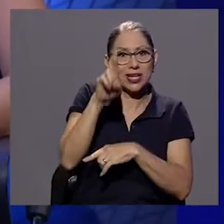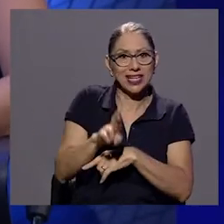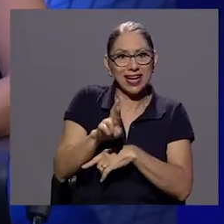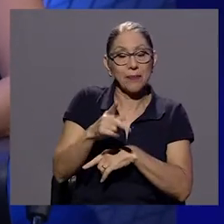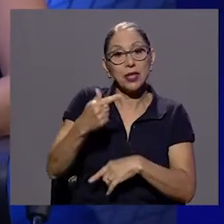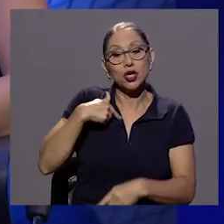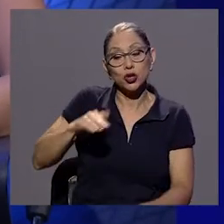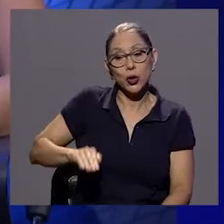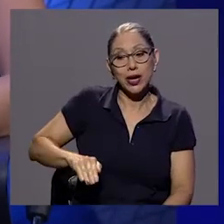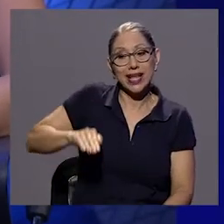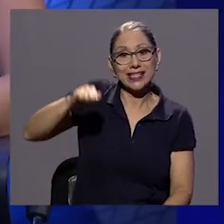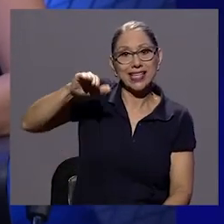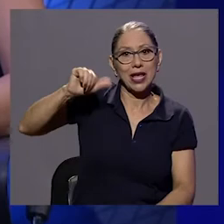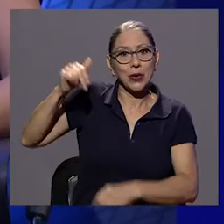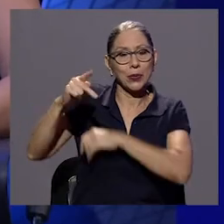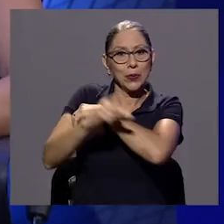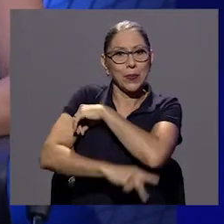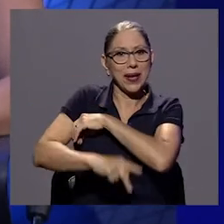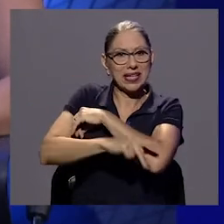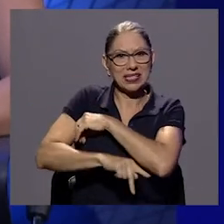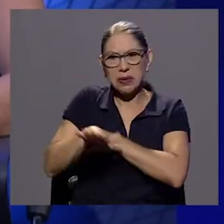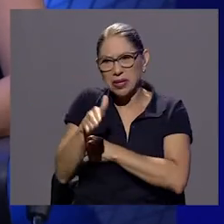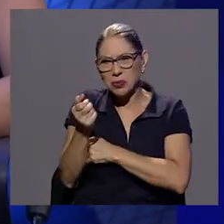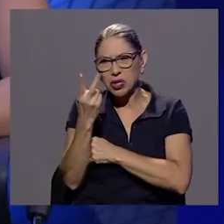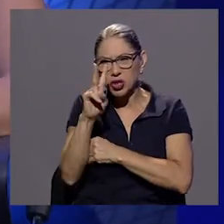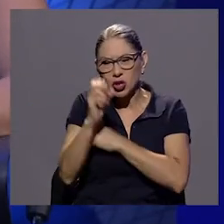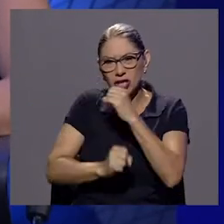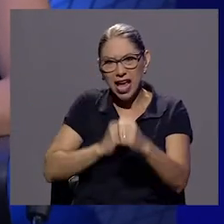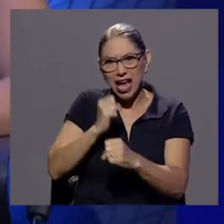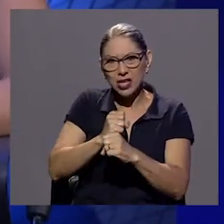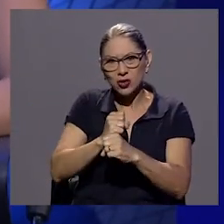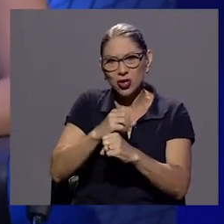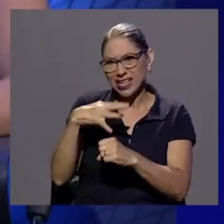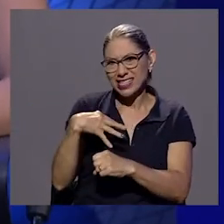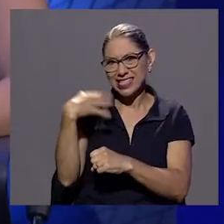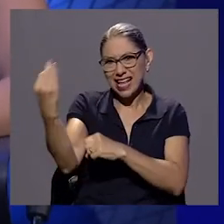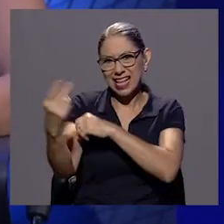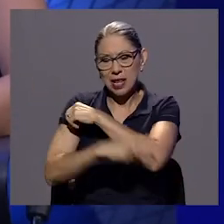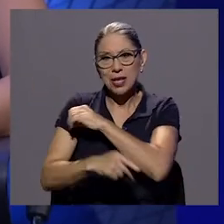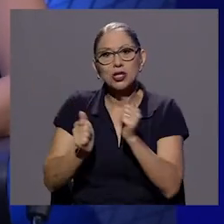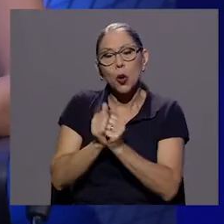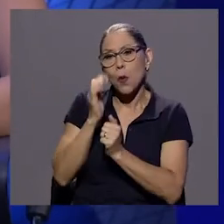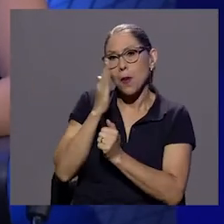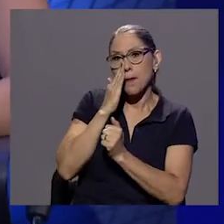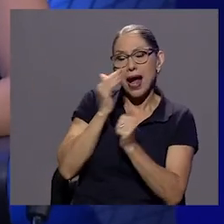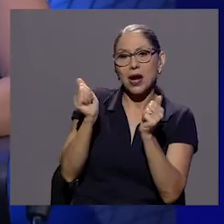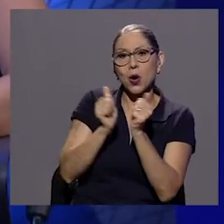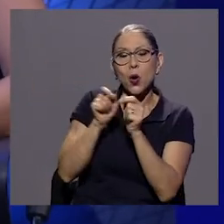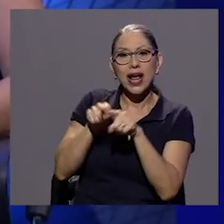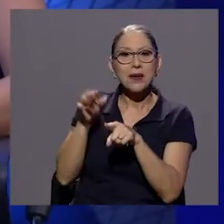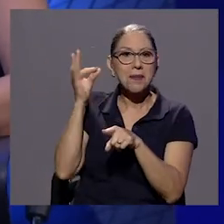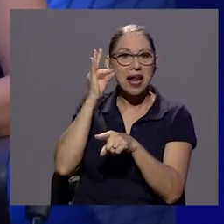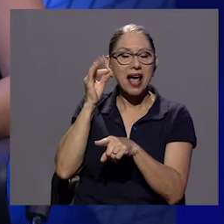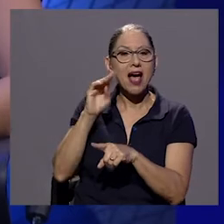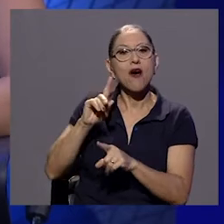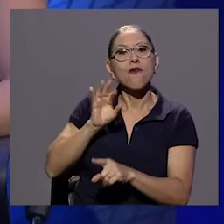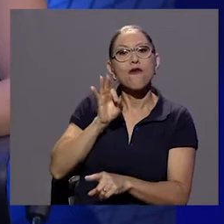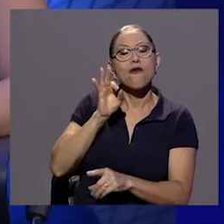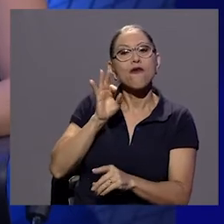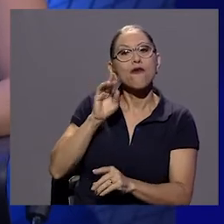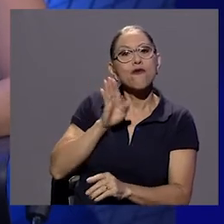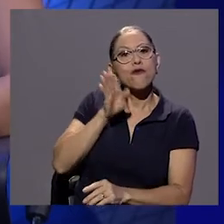crecí fuera migré como a los 12 años con mi mamá y con mi hermana a Bélgica y bueno, crecí como un poco